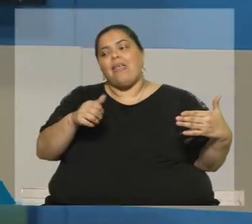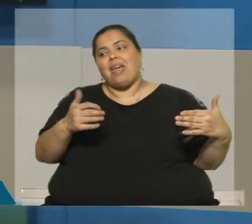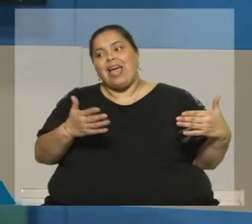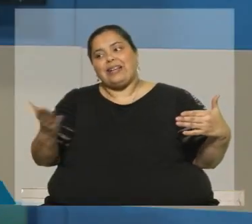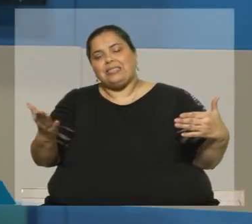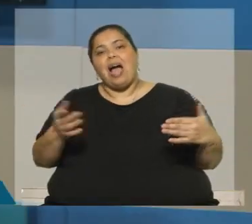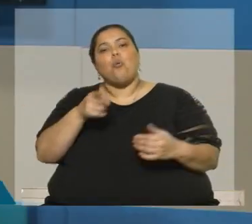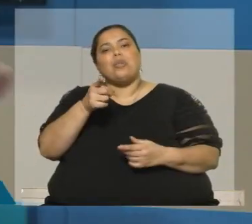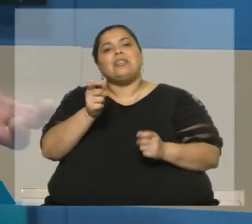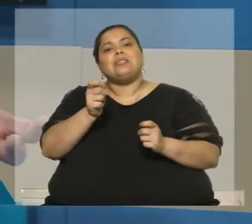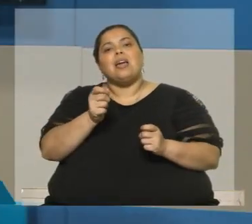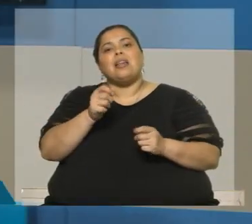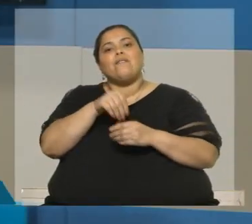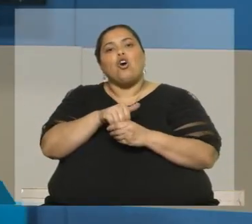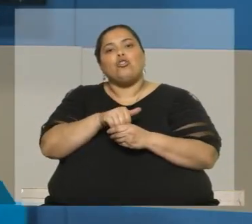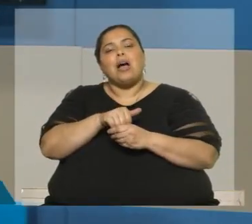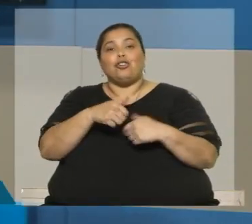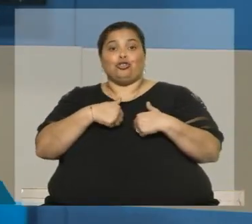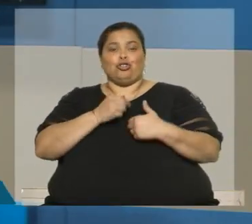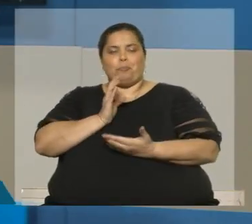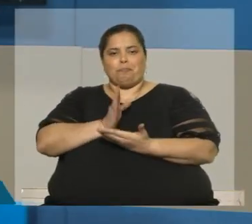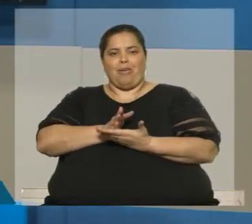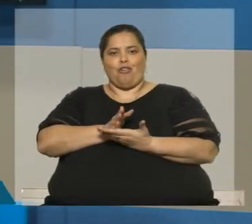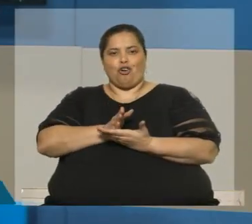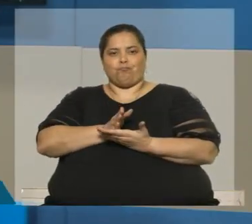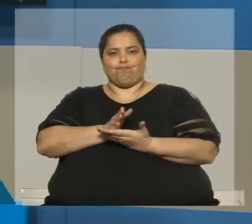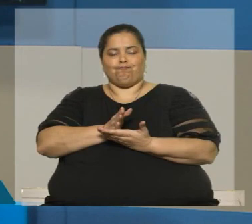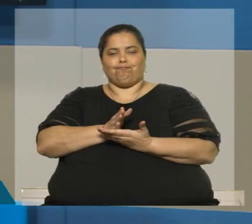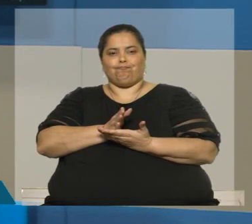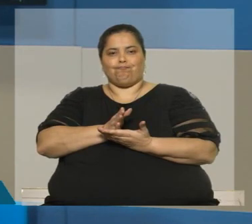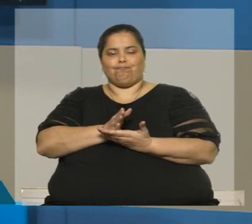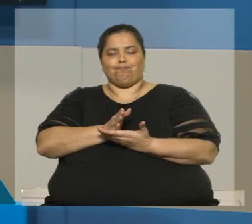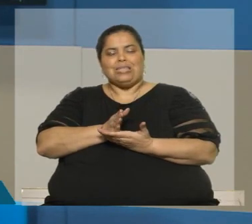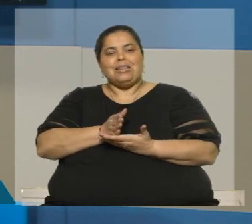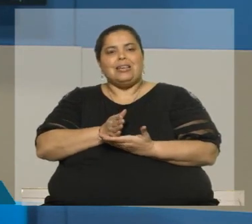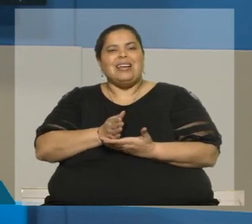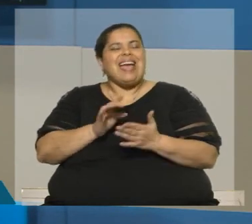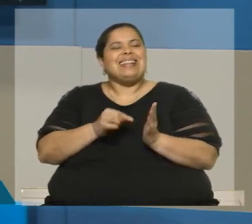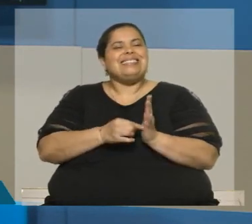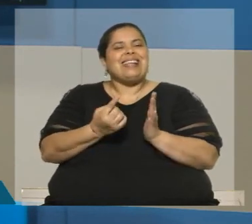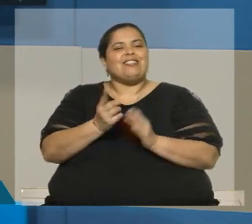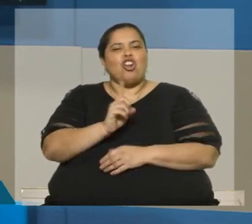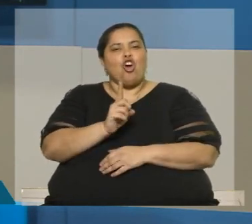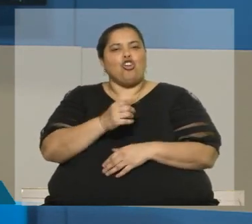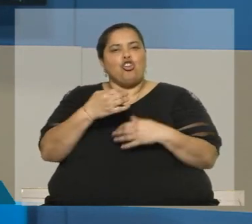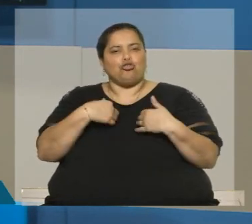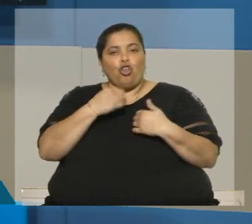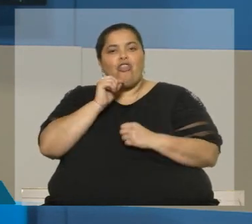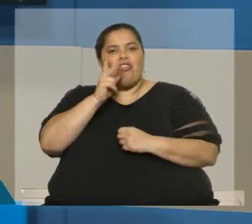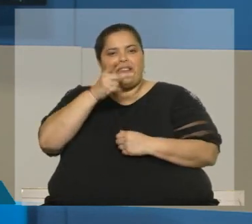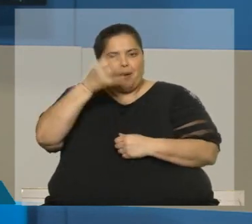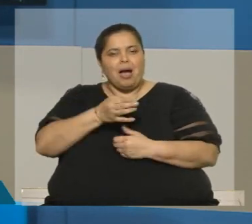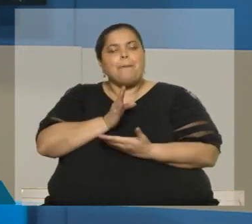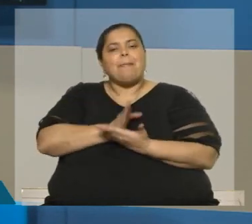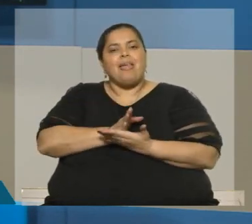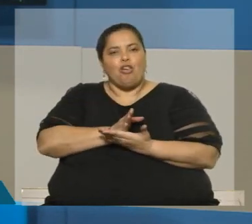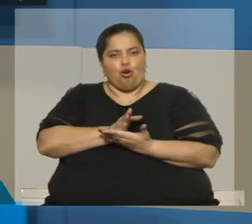Bueno, en ese contexto estaríamos en el medio. No diría en el centro. El centro generalmente es nada. Estaríamos en un espacio, repito,